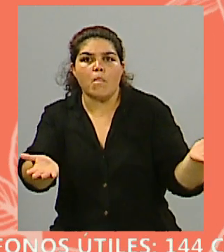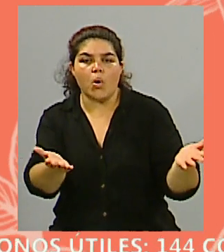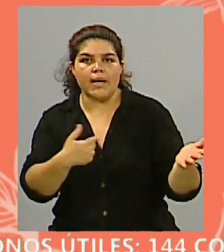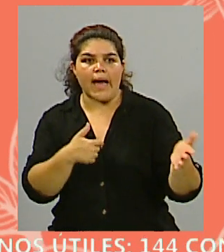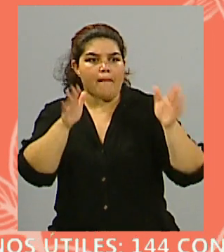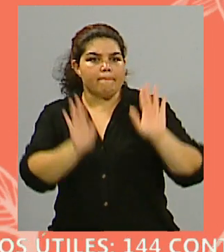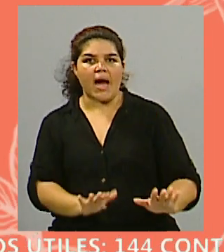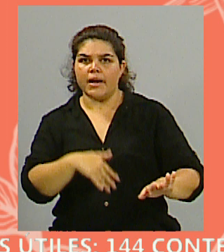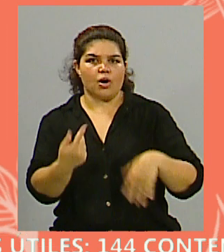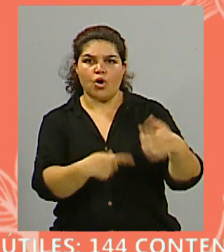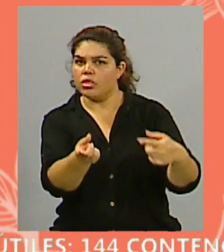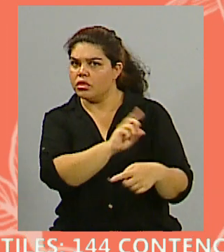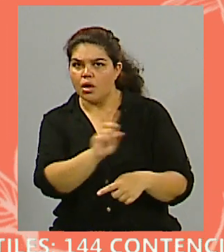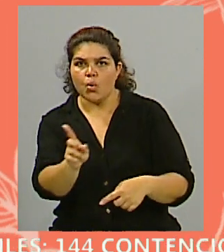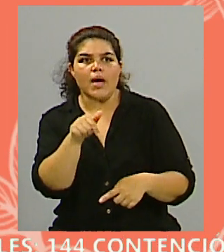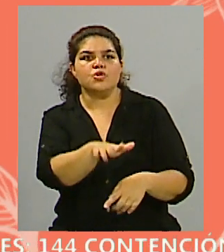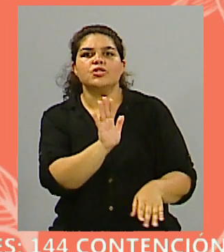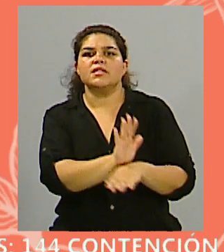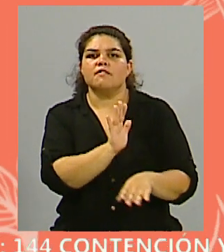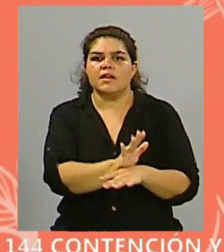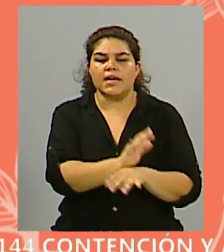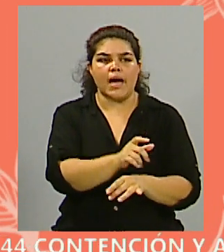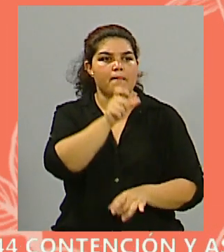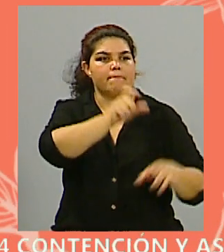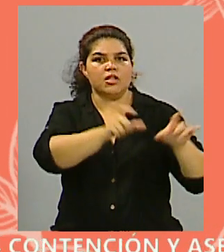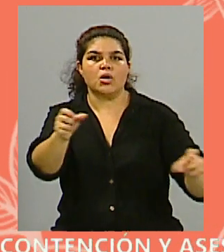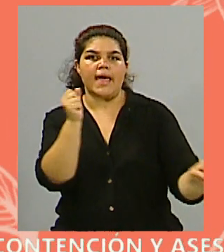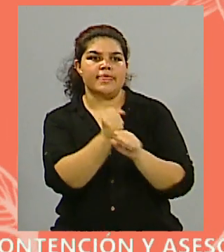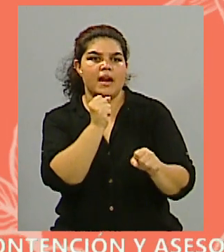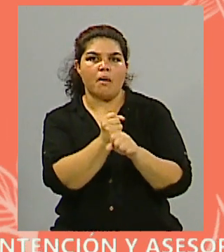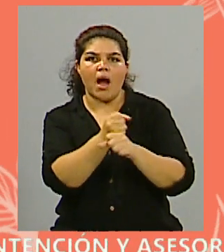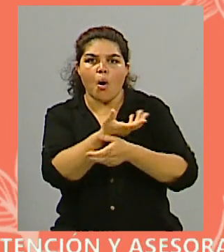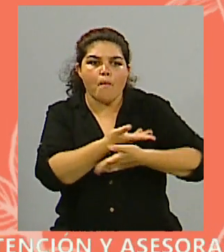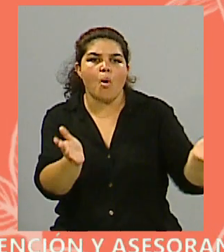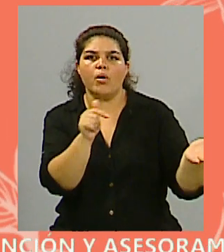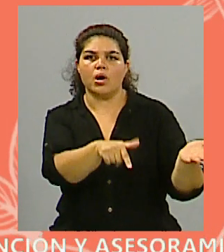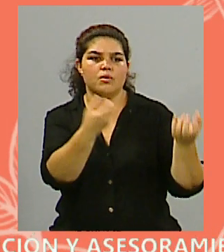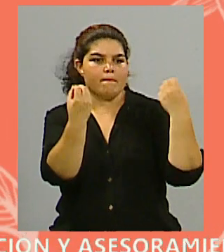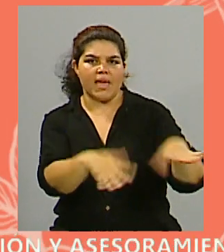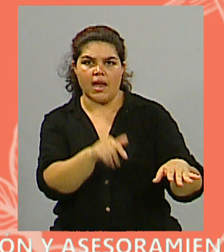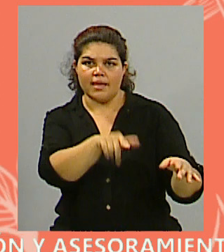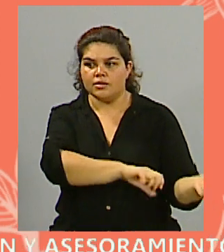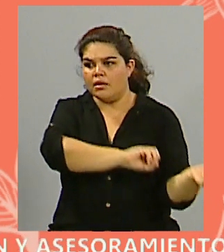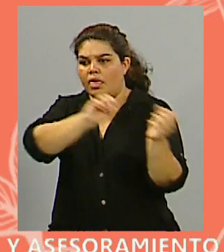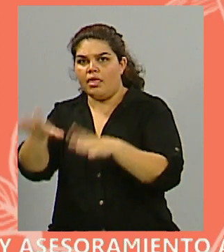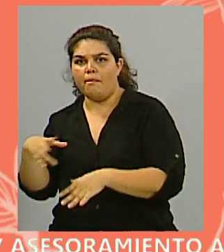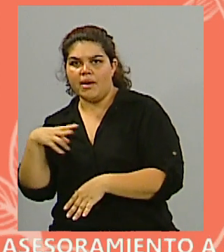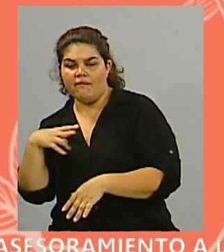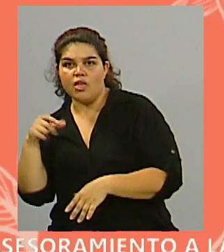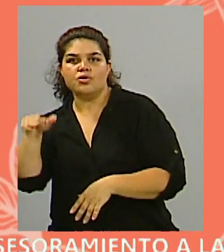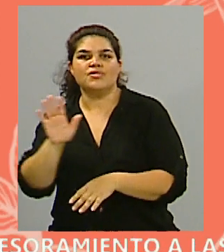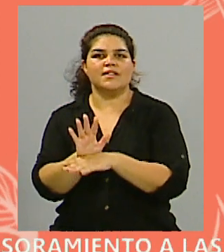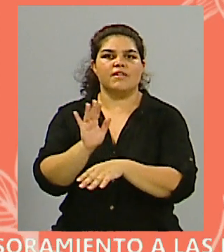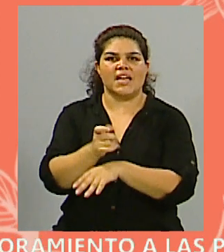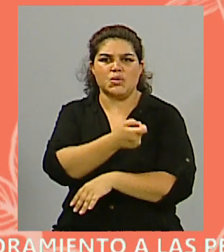sin trabajo, entonces entendemos qué van a pasar al sector privado, eso supone que hay una reducción de precios de los salarios, porque va a haber sobre